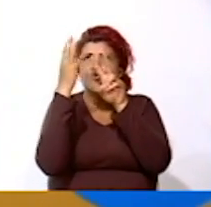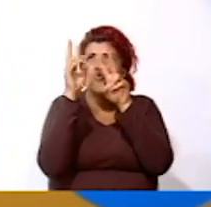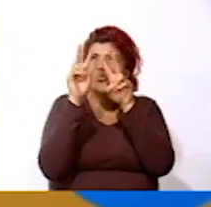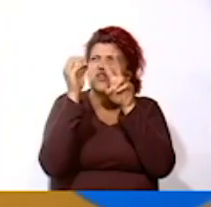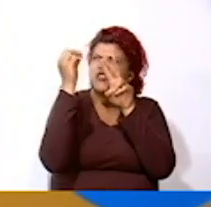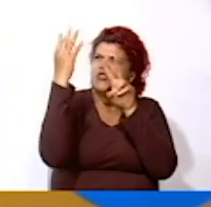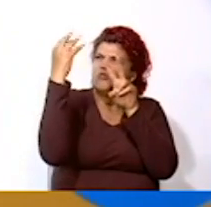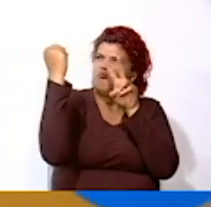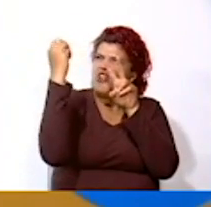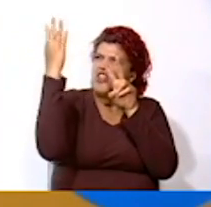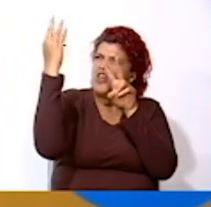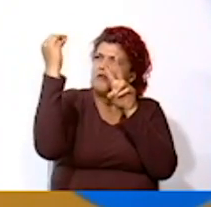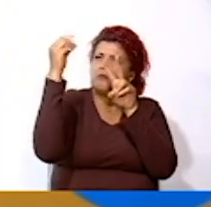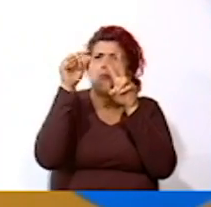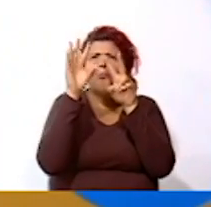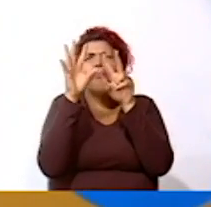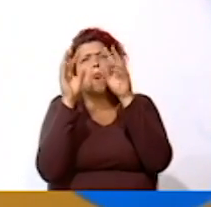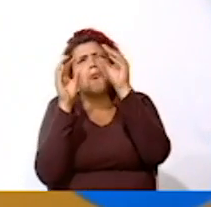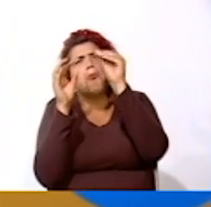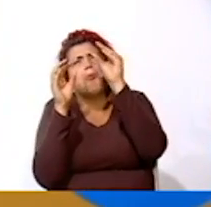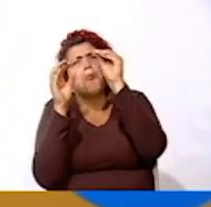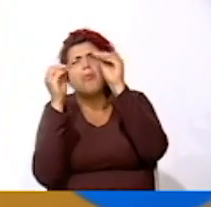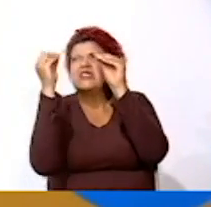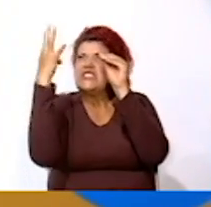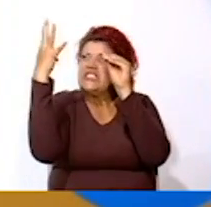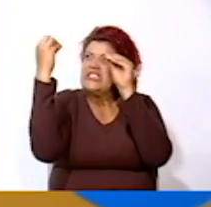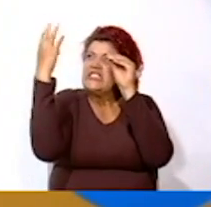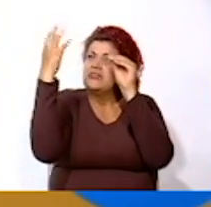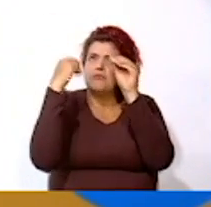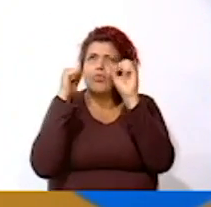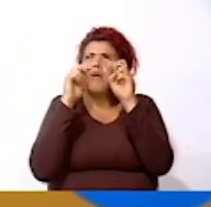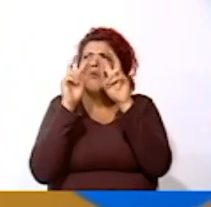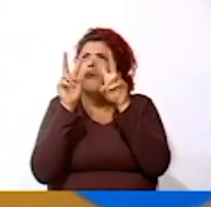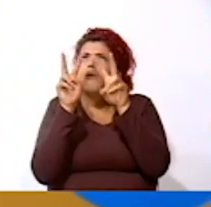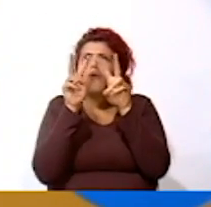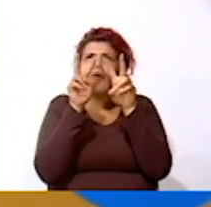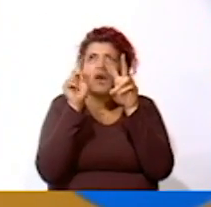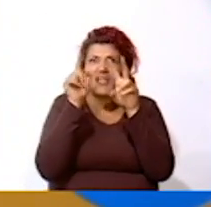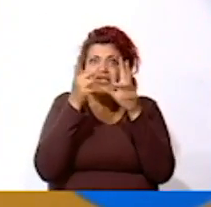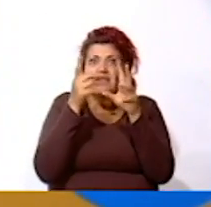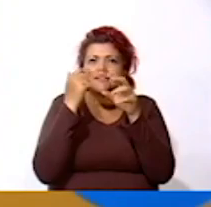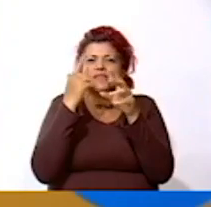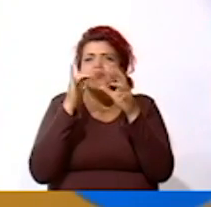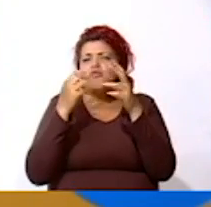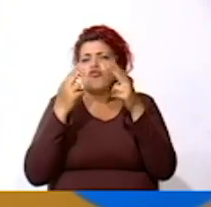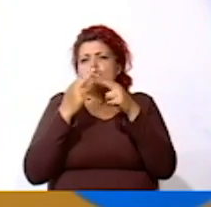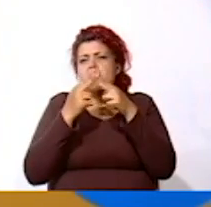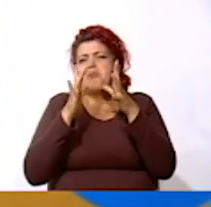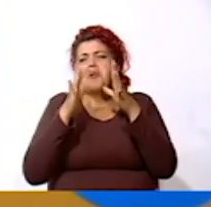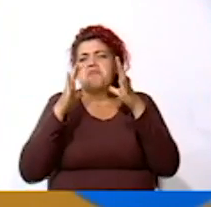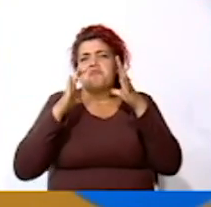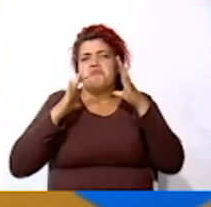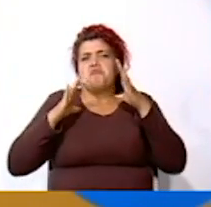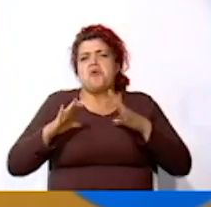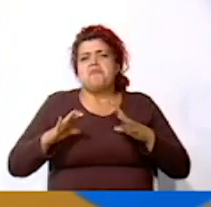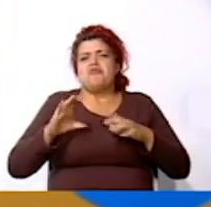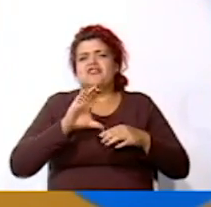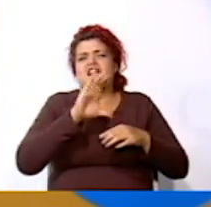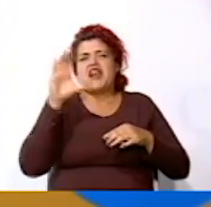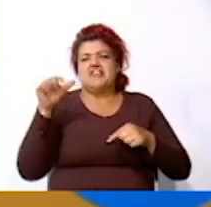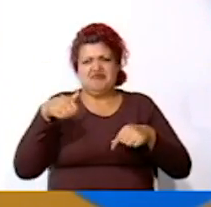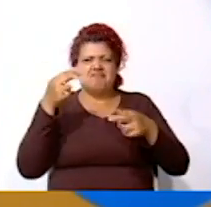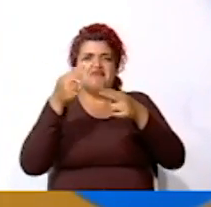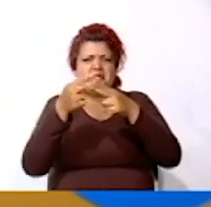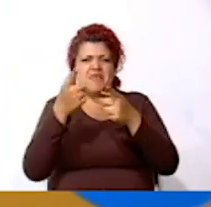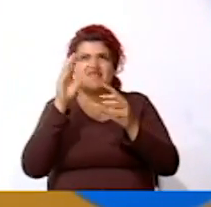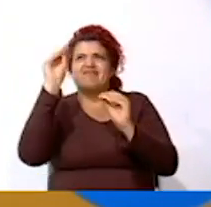que otras? Bueno, esos son cuerpos celestes Y el sol se diferencia de ellos en varios aspectos Vamos